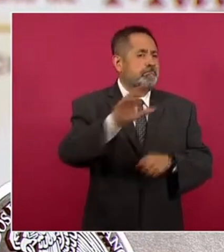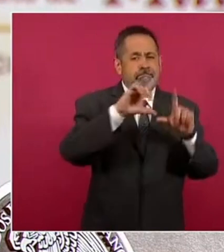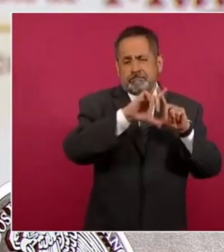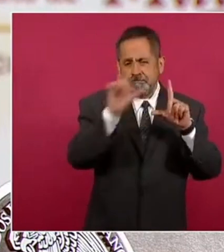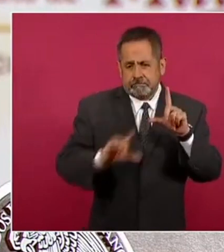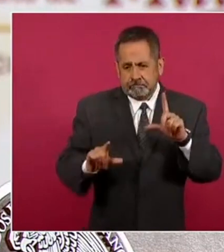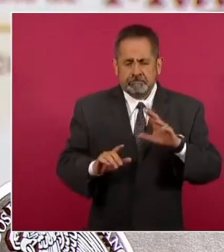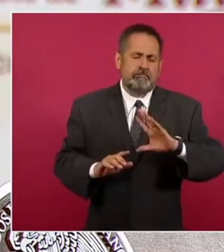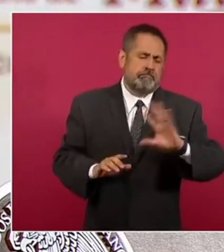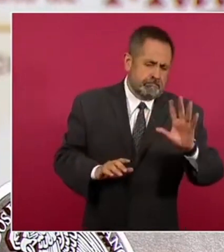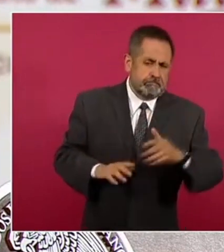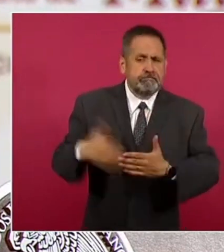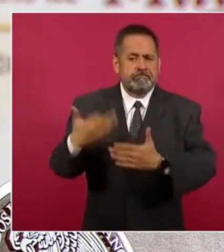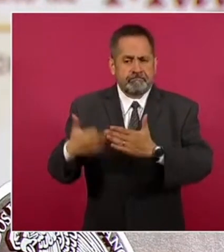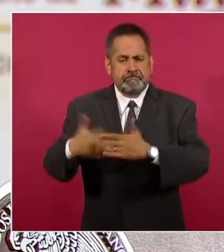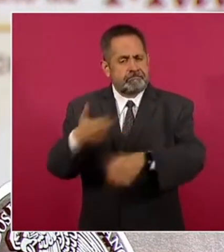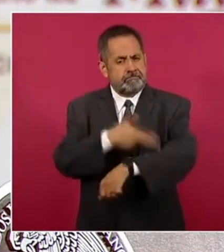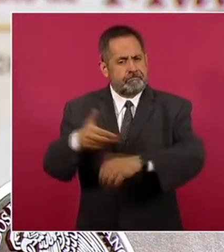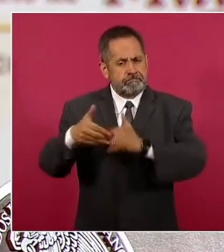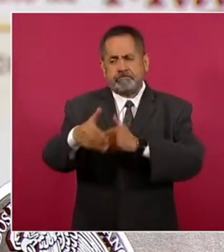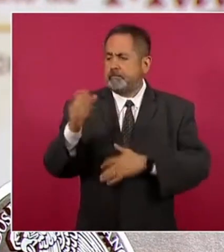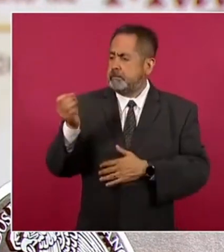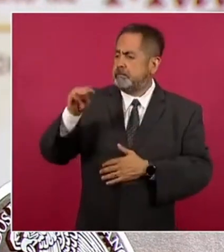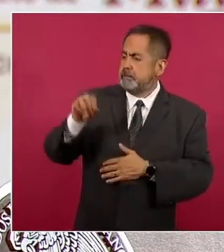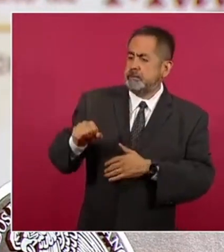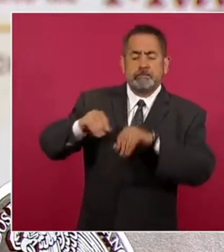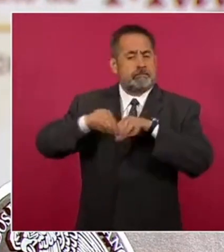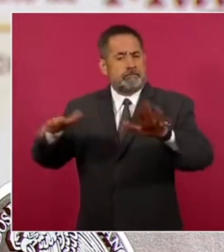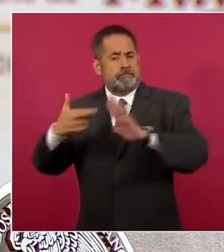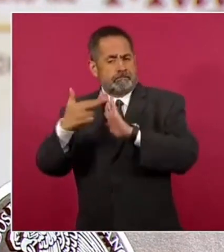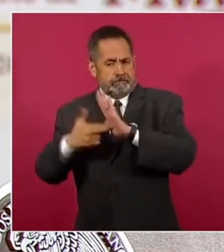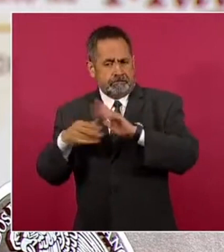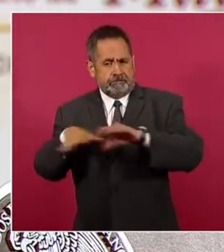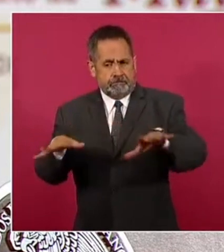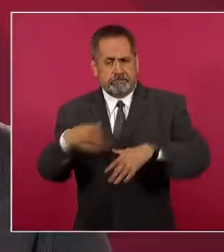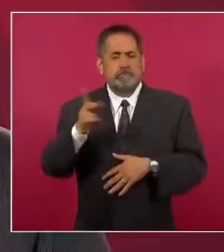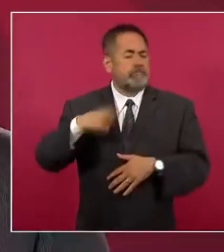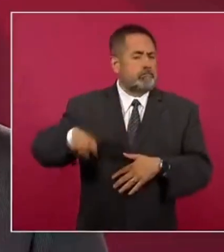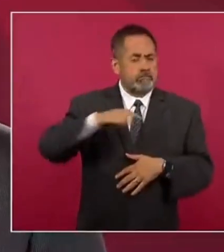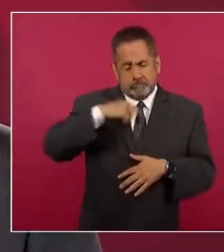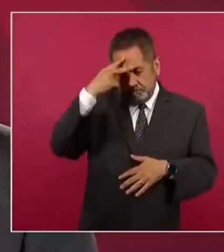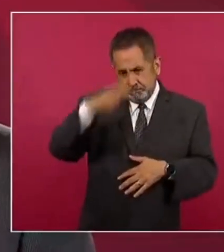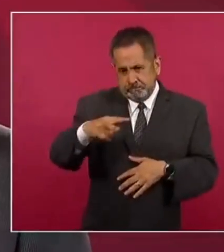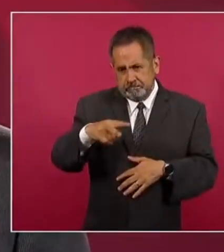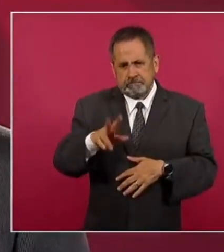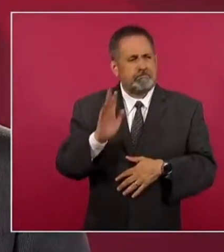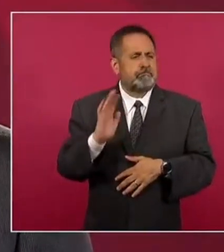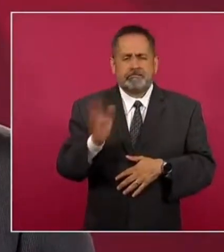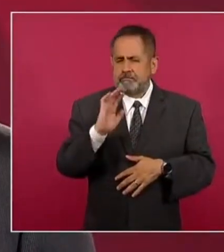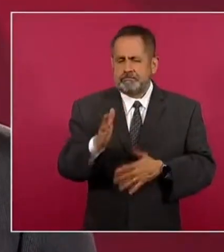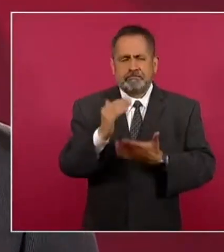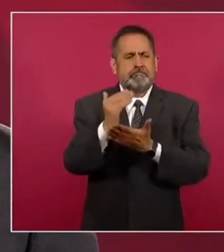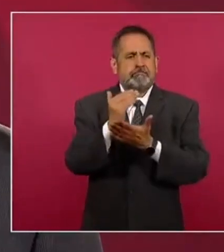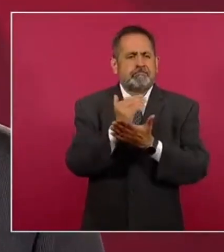todavía están por formalizarse por parte de la OMS, podemos identificar que en México estamos ya cerrando el ciclo epidémico